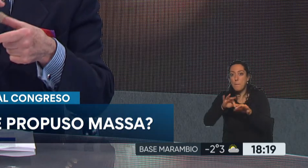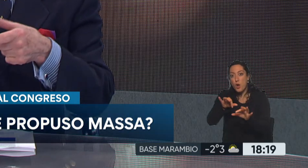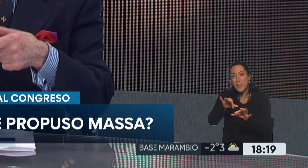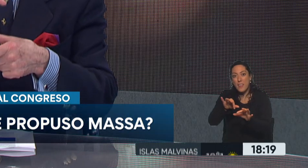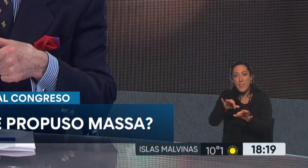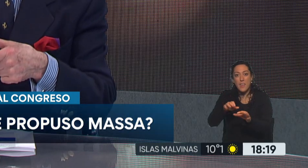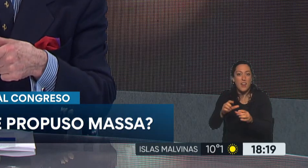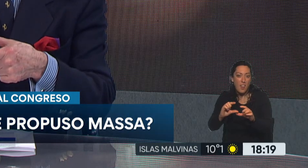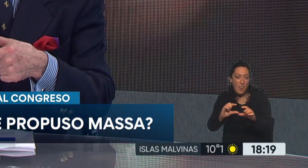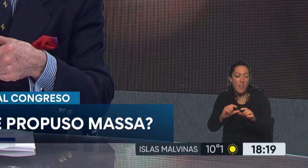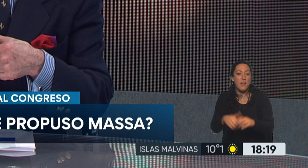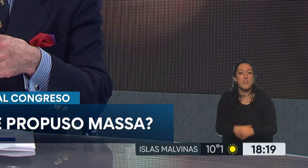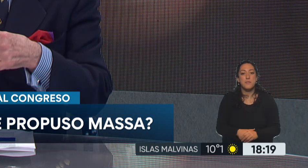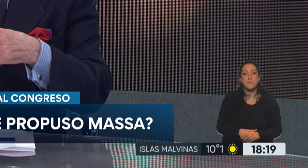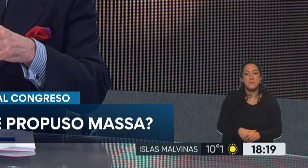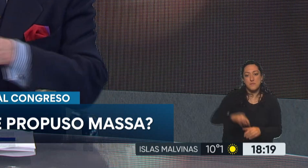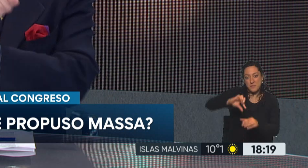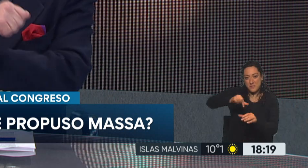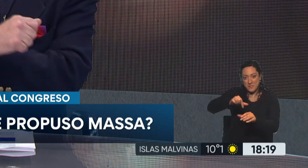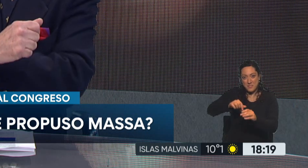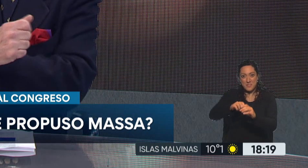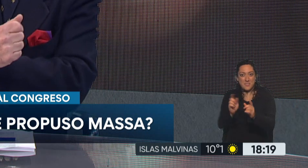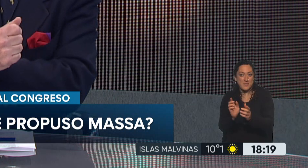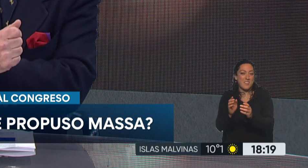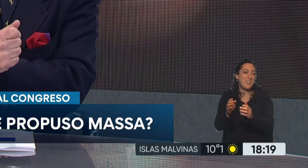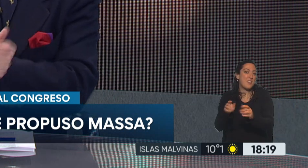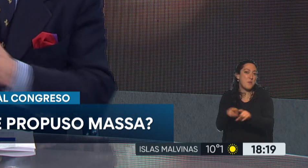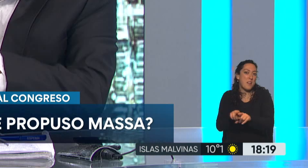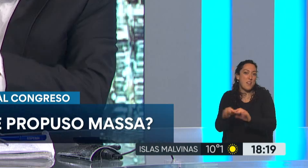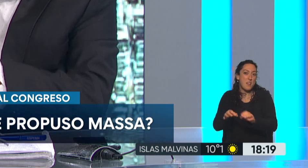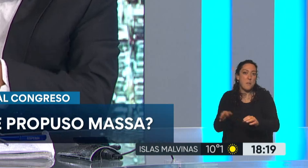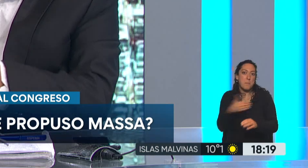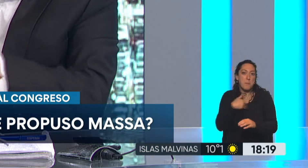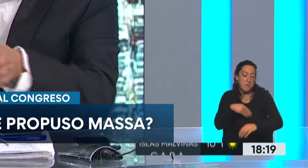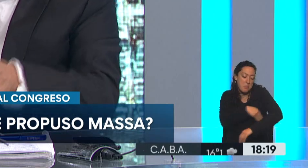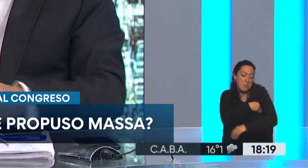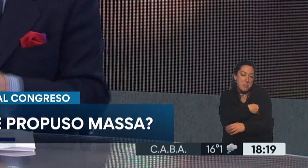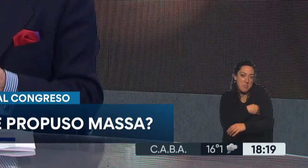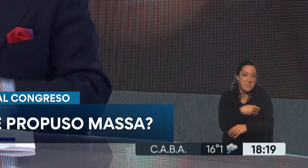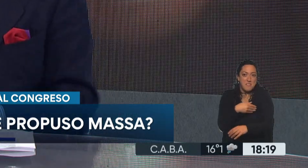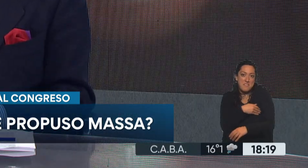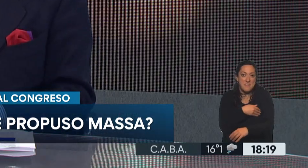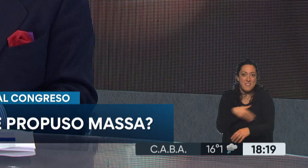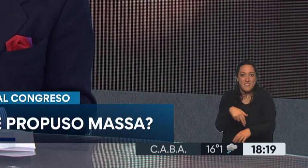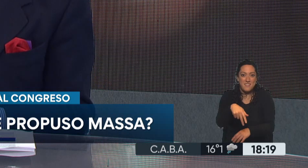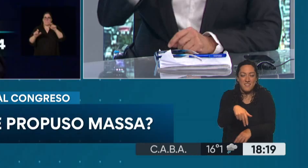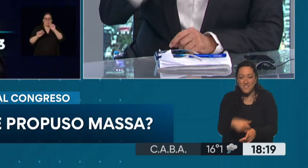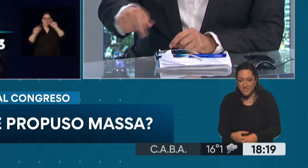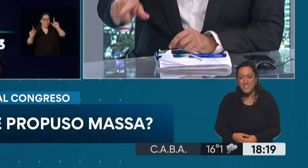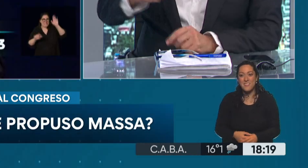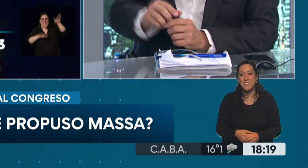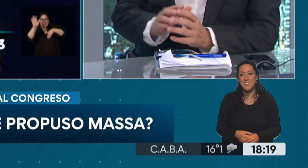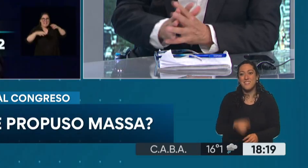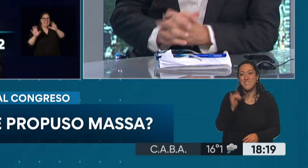Tenías el billete y el día de clic, clic. Y la mamá lo llevaba acá. O un brochecito, ¿te acordás? Claro, clic, clac. Ahí va, dale entonces. clic,